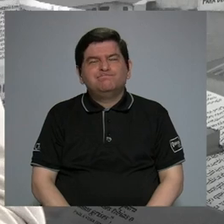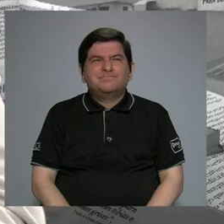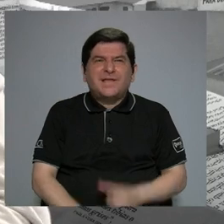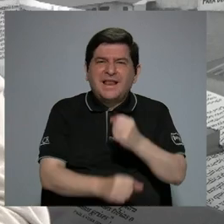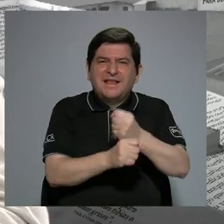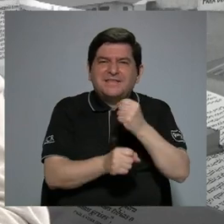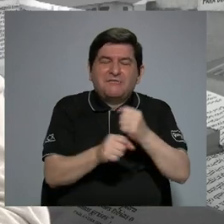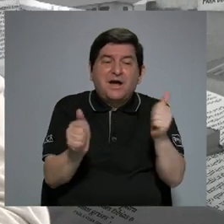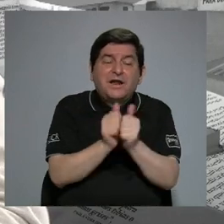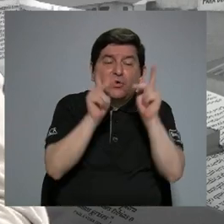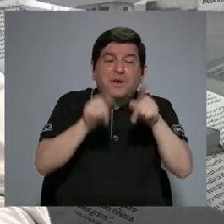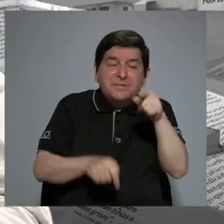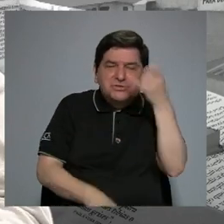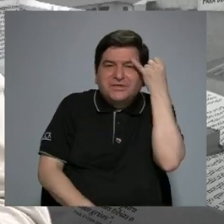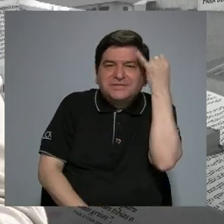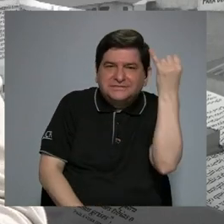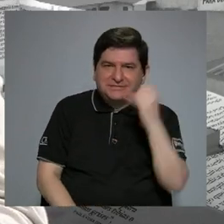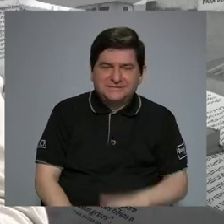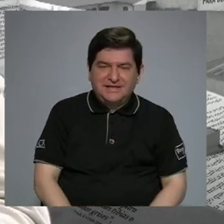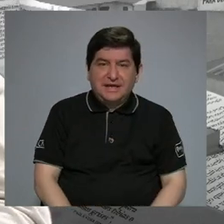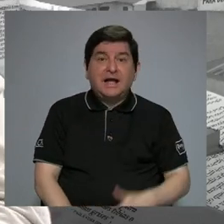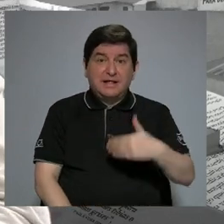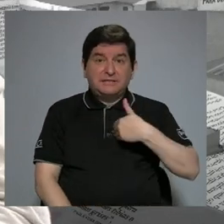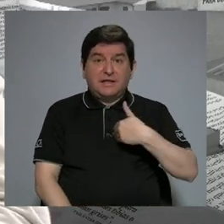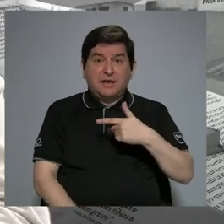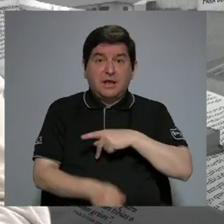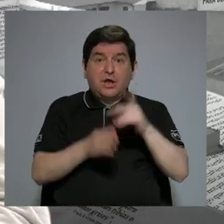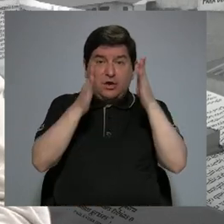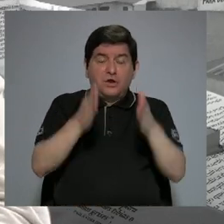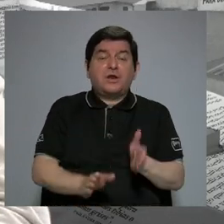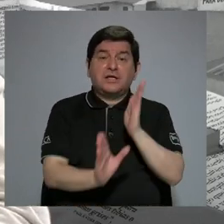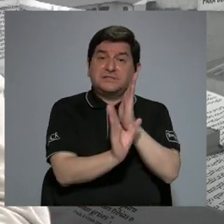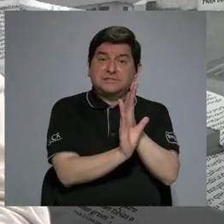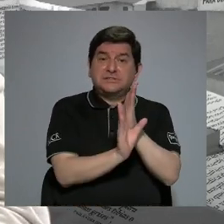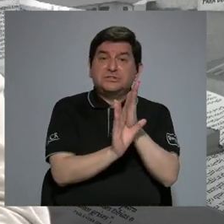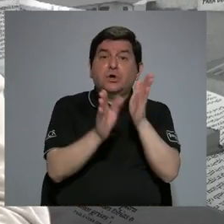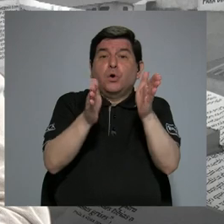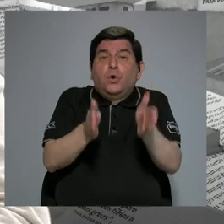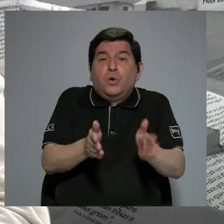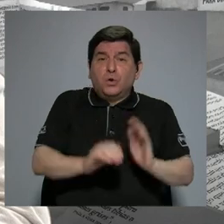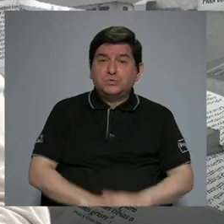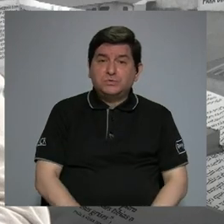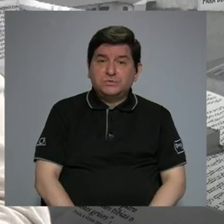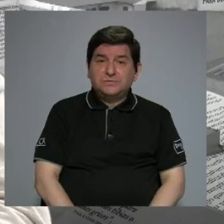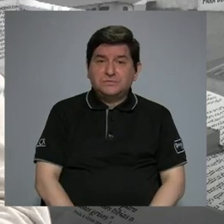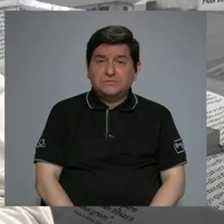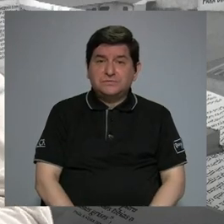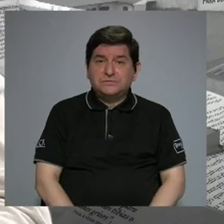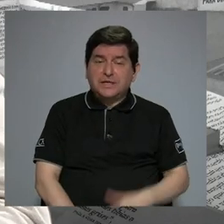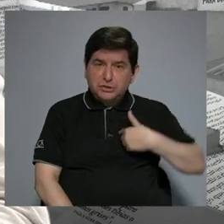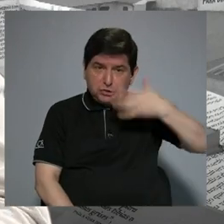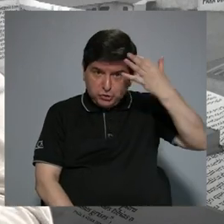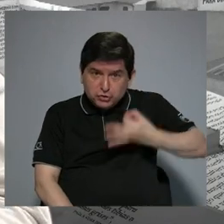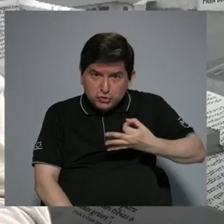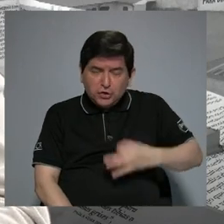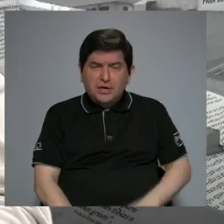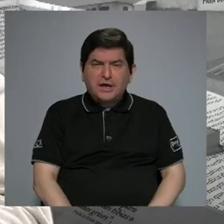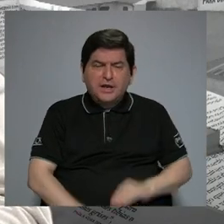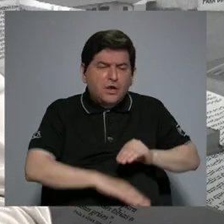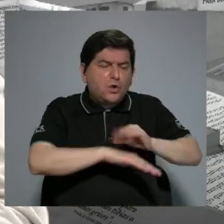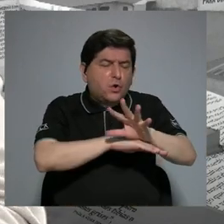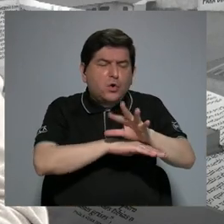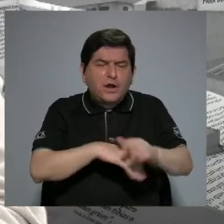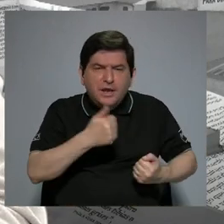trabajar con el paciente en esa línea. Para eso tenemos los profesionales en psicología, donde yo creo que hay que incidir es en